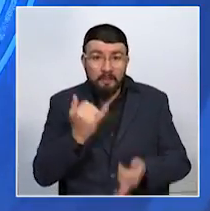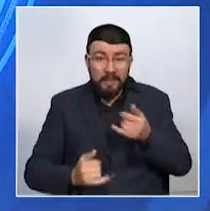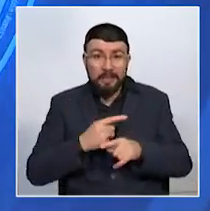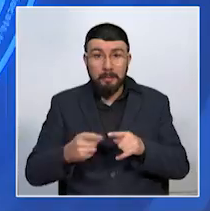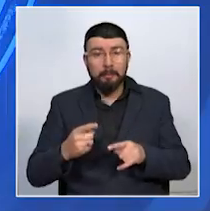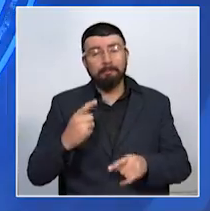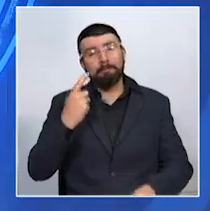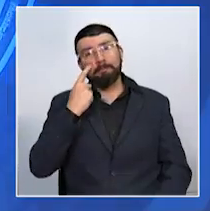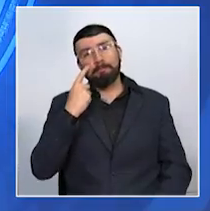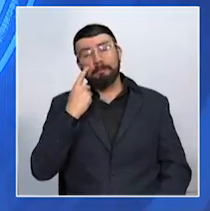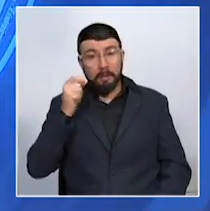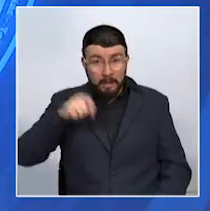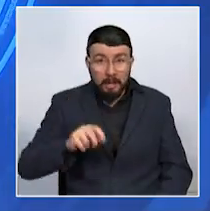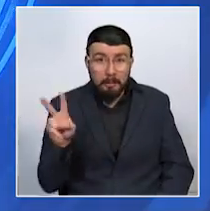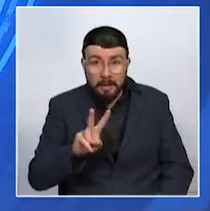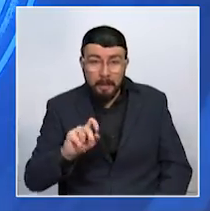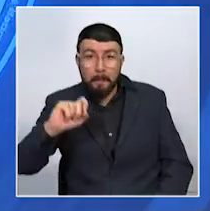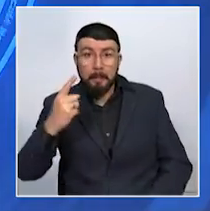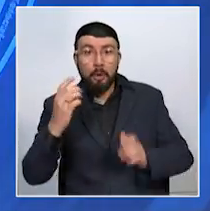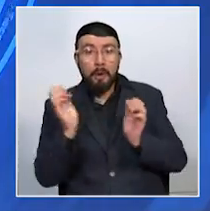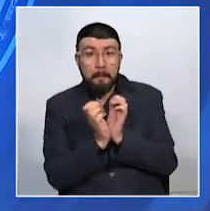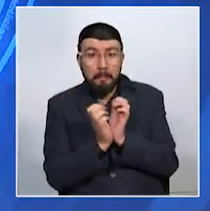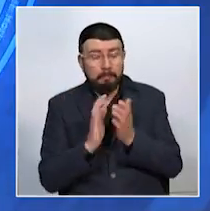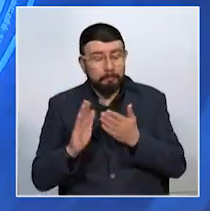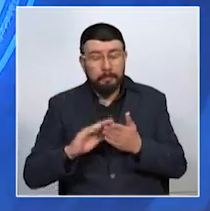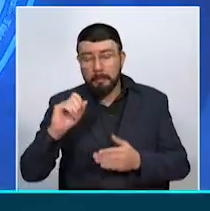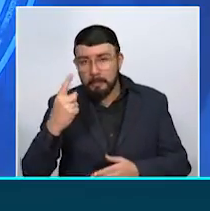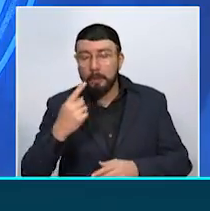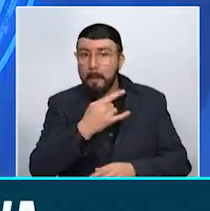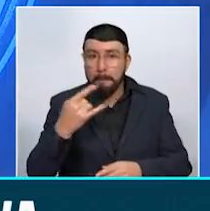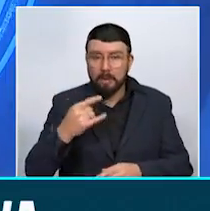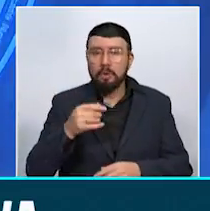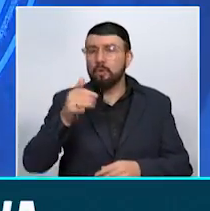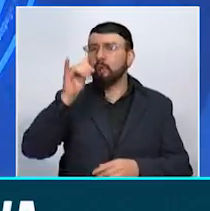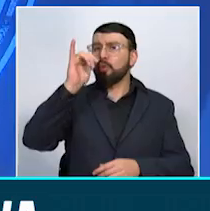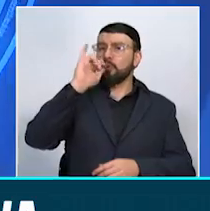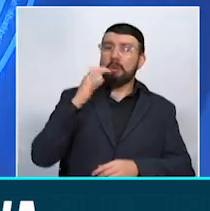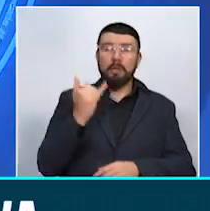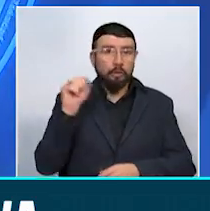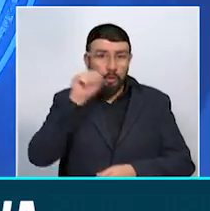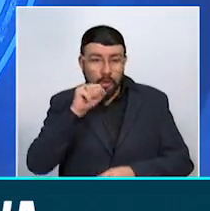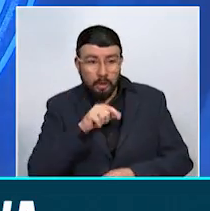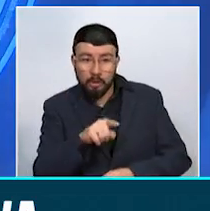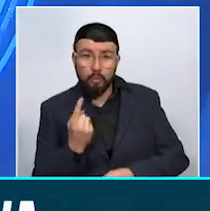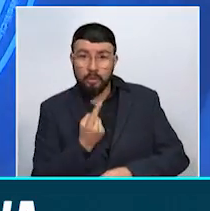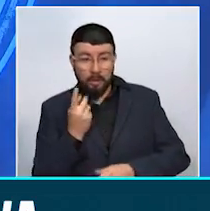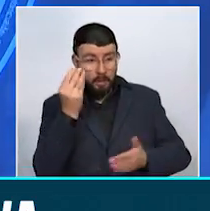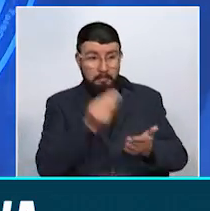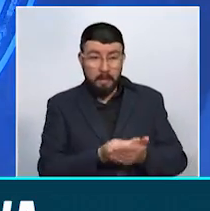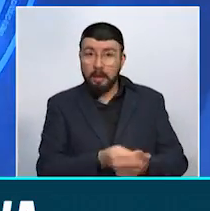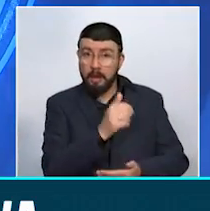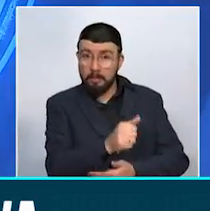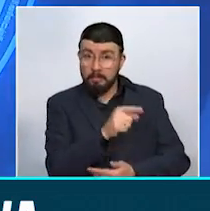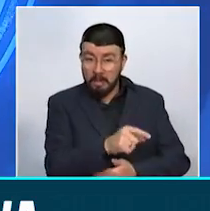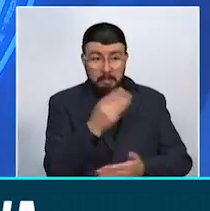noticia. A partir de este viernes, primero de marzo, el IVA Cervezas y Gaseosas o similares no se cobrará únicamente por parte del productor o